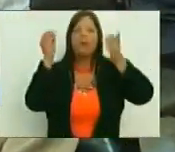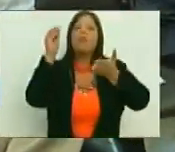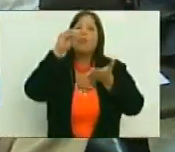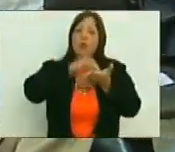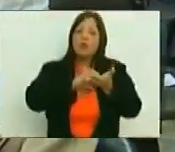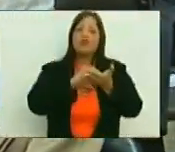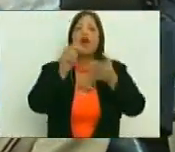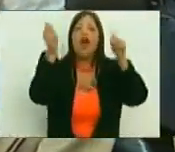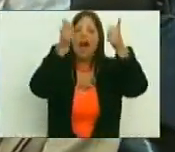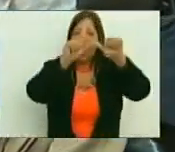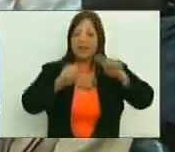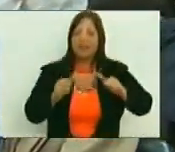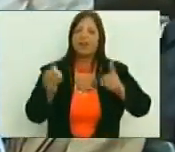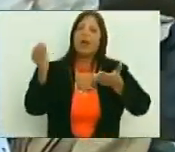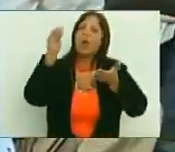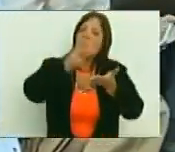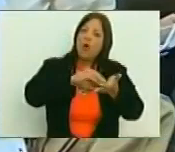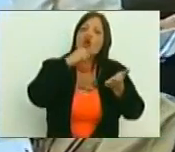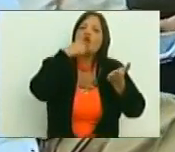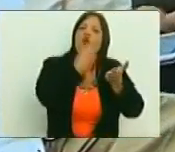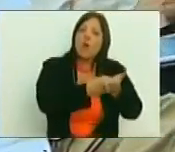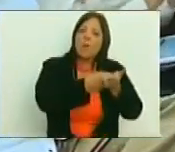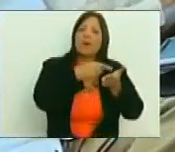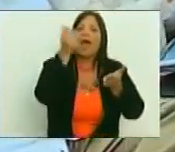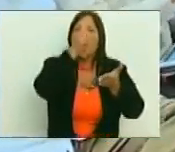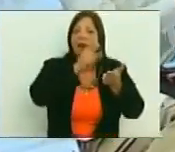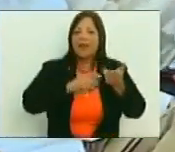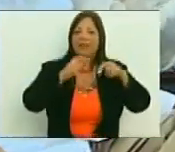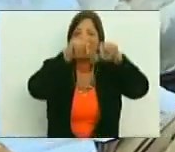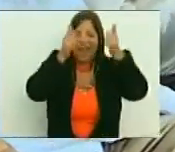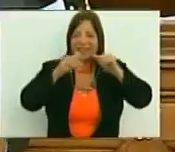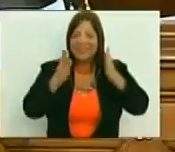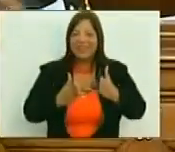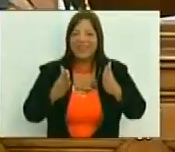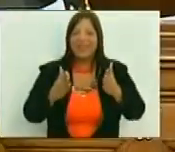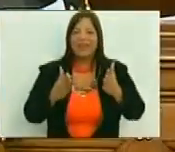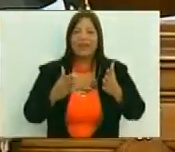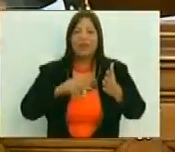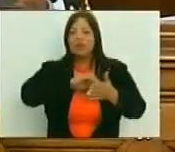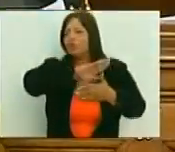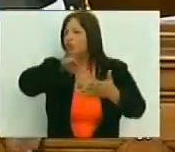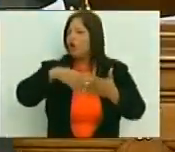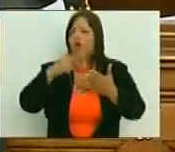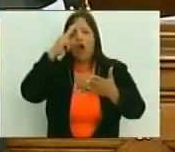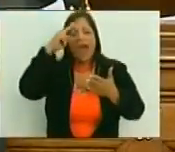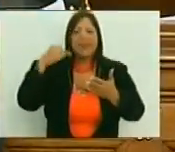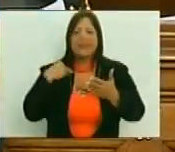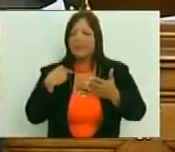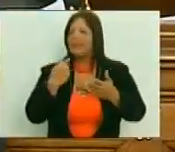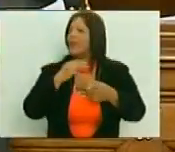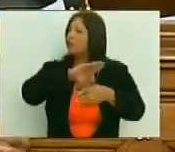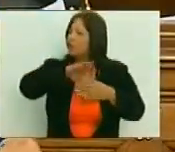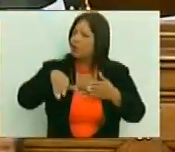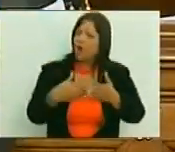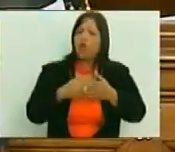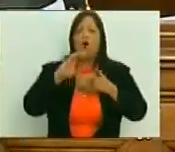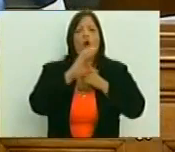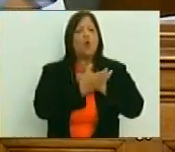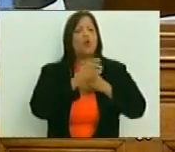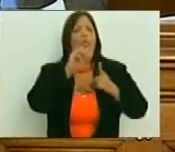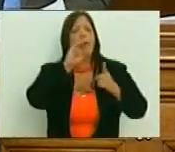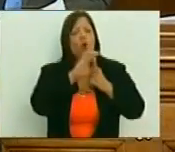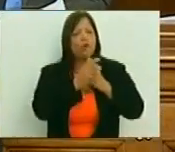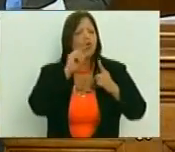Al haber demostrado que todos los artistas, cultores, cultoras,